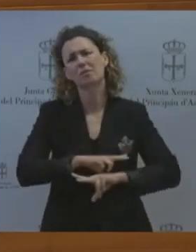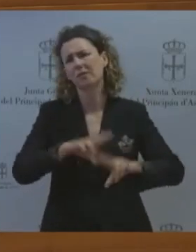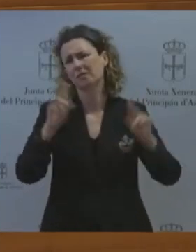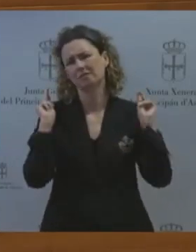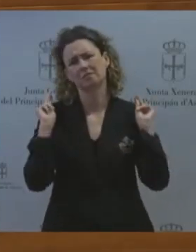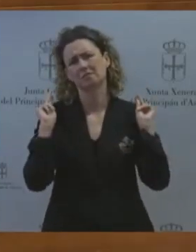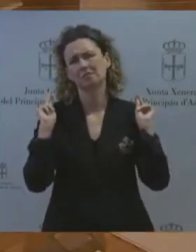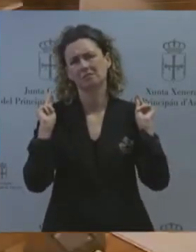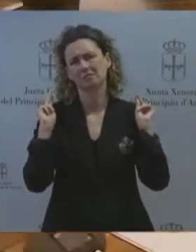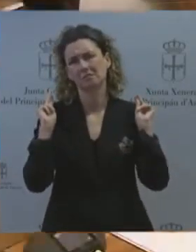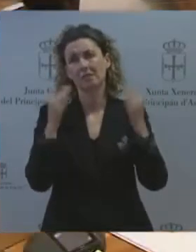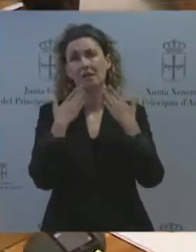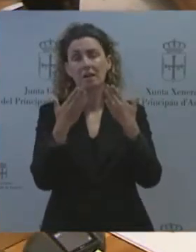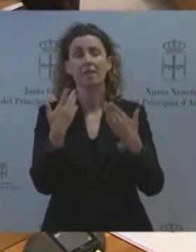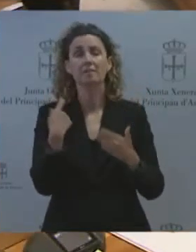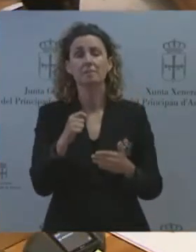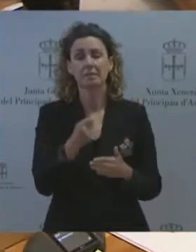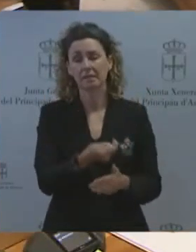aplausos aplausos aplausos